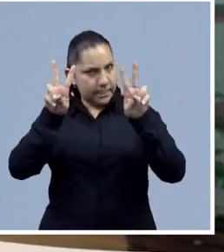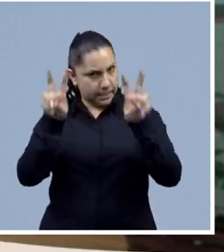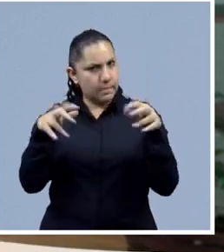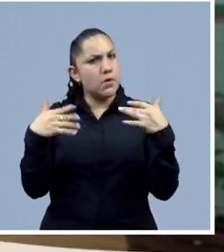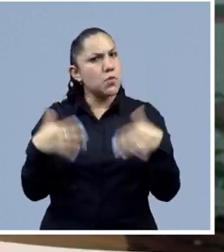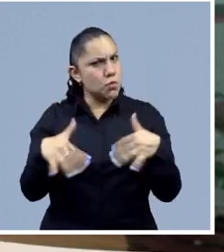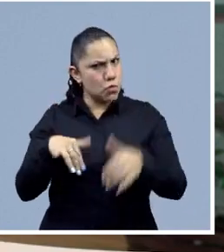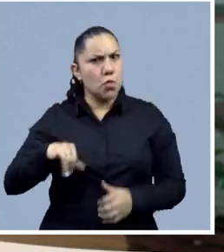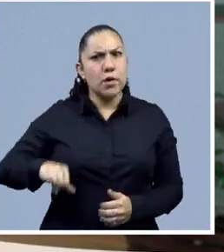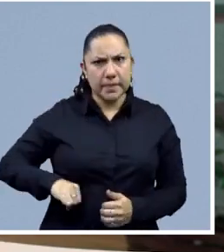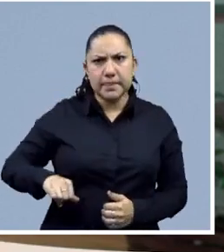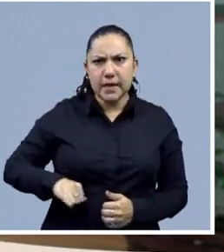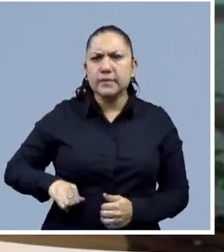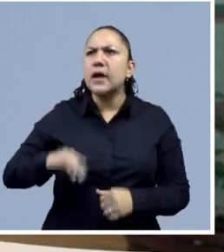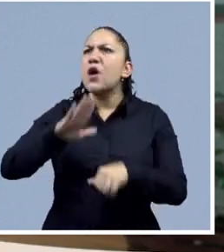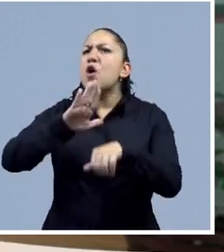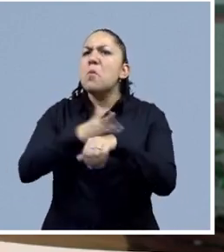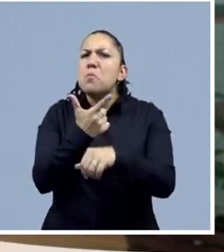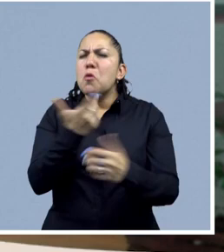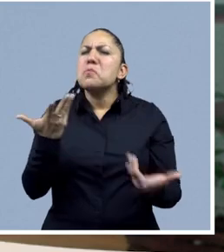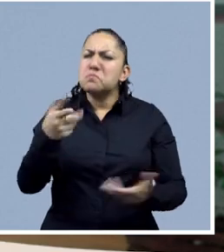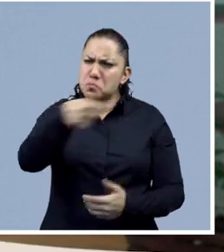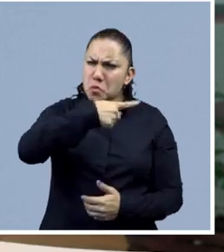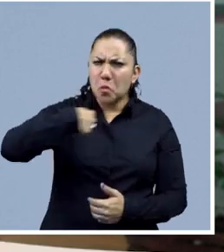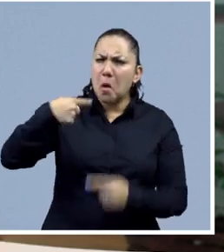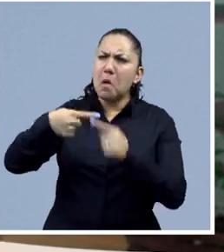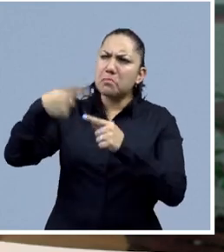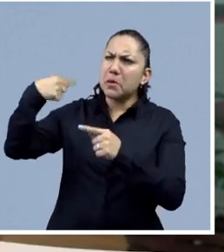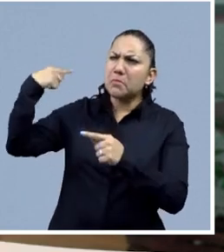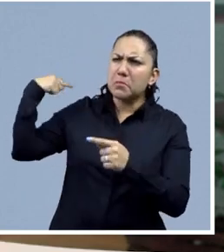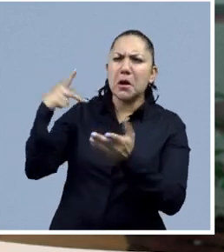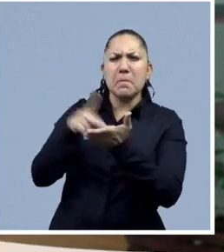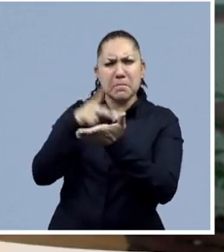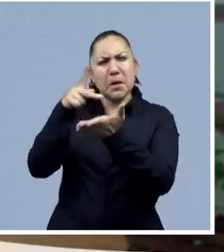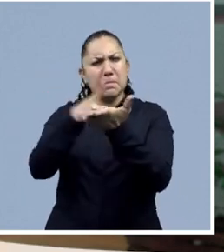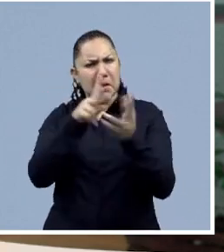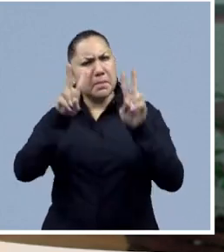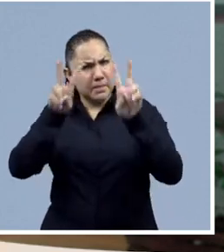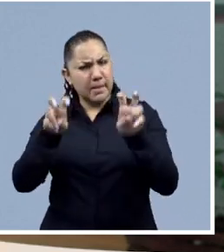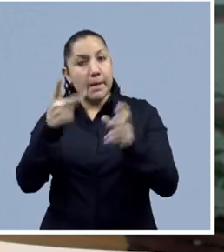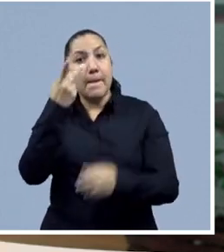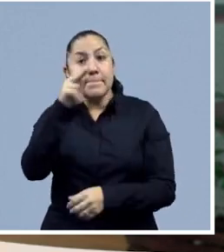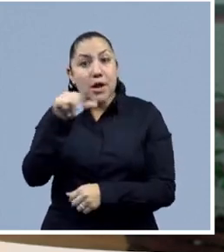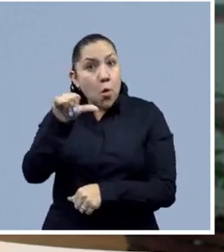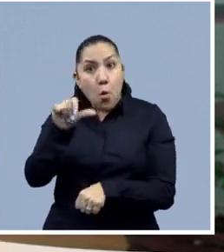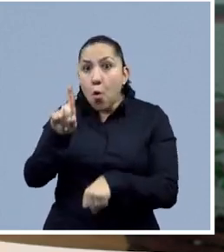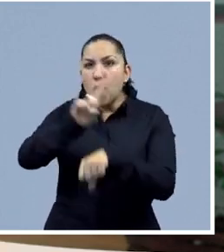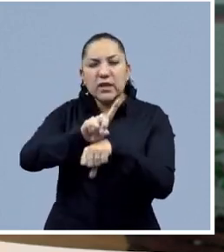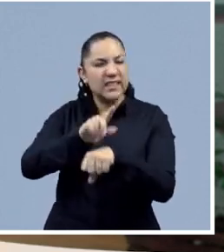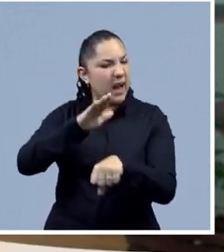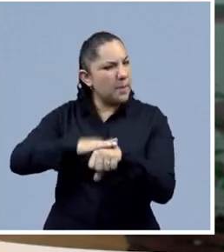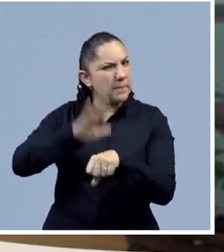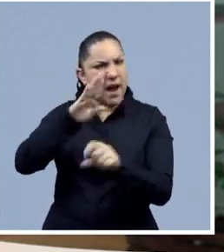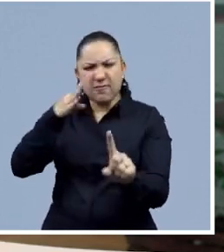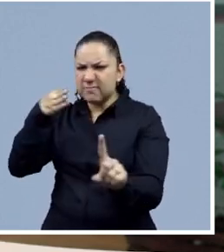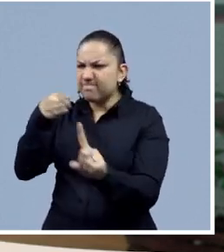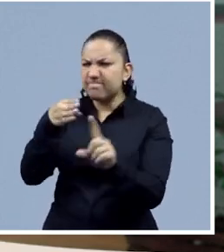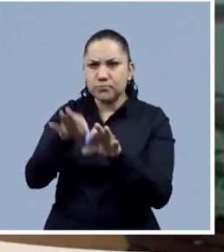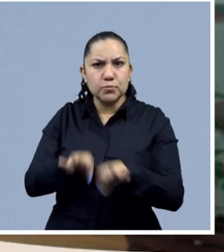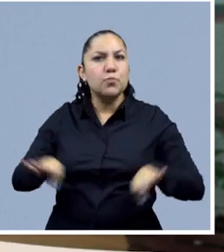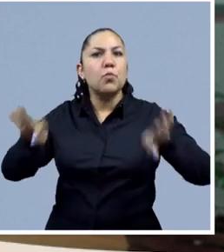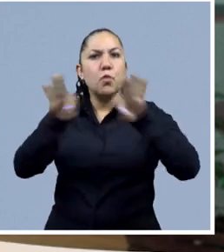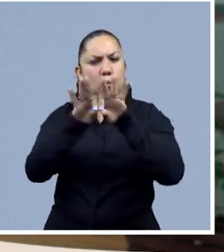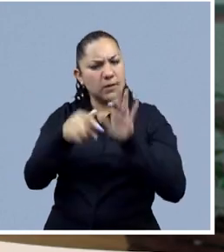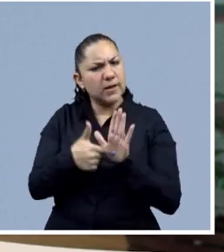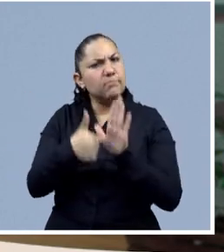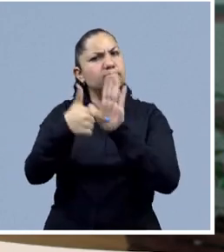preparados en este programa, pues a pesar de que de cierta forma ya lo hemos abordado en distintas emisiones, el día de hoy va a ser nuestro punto central. Hoy